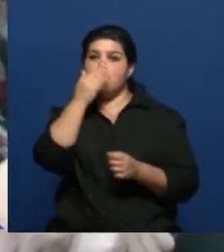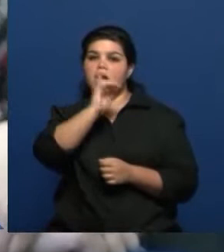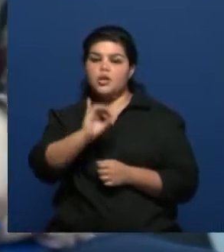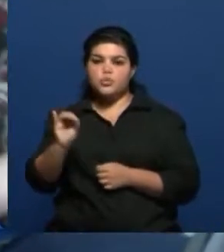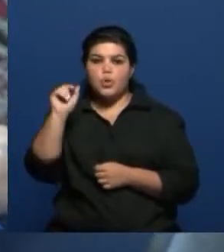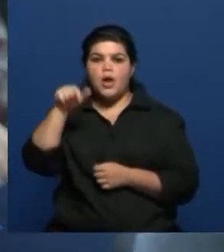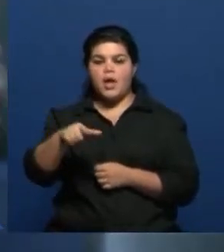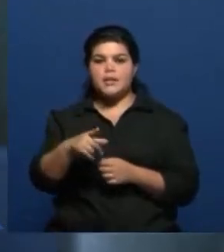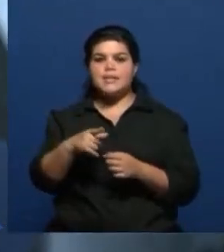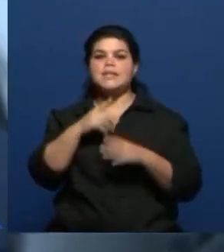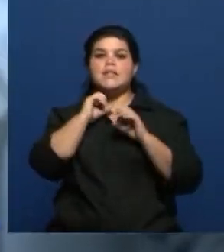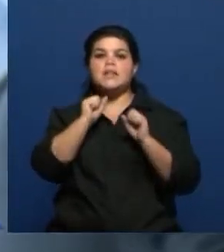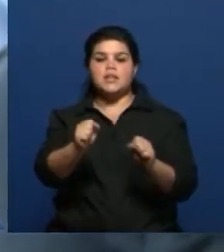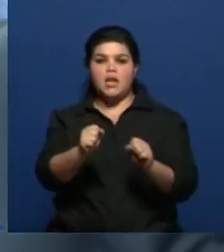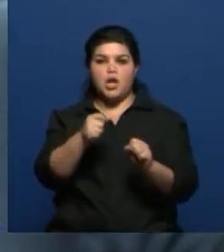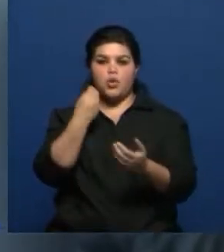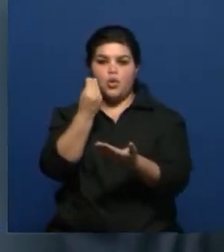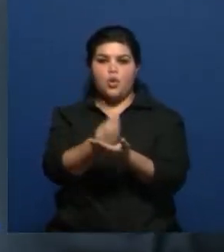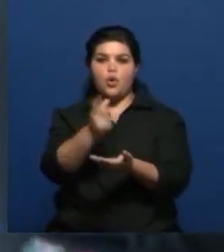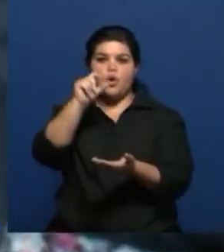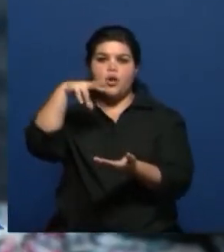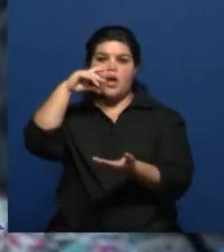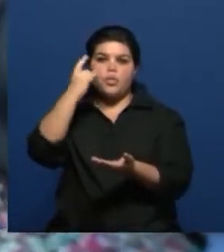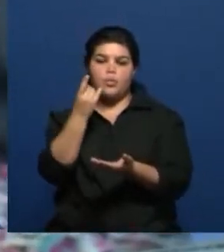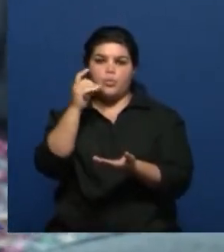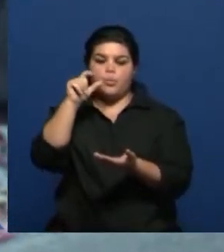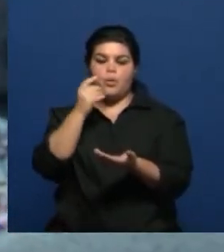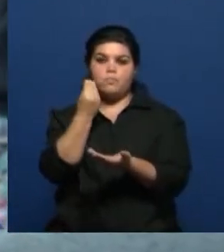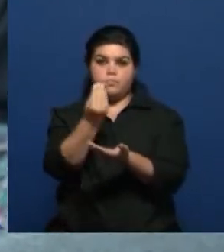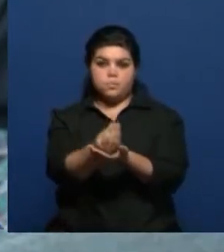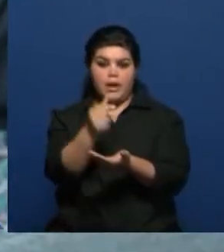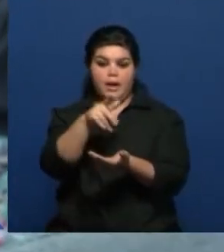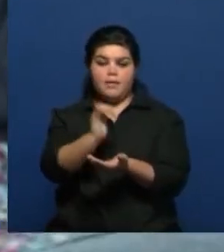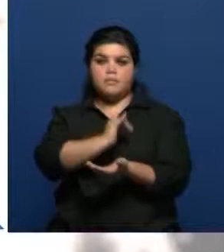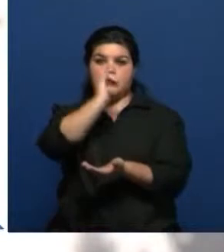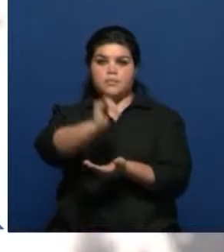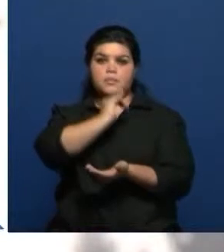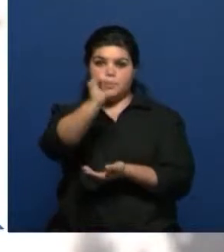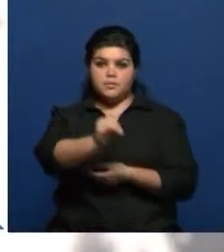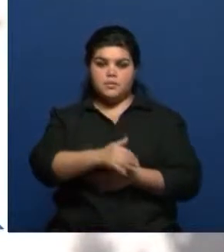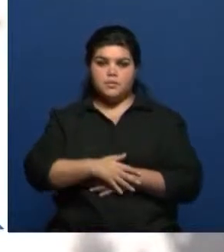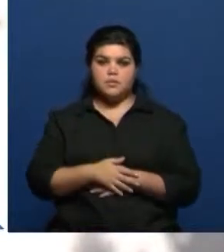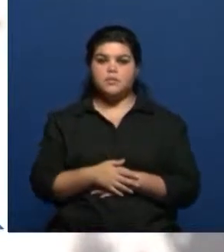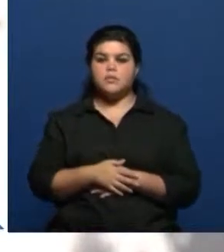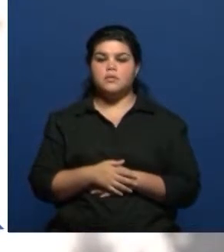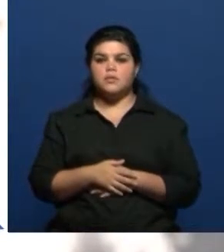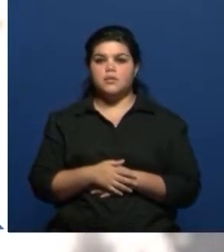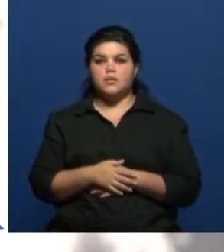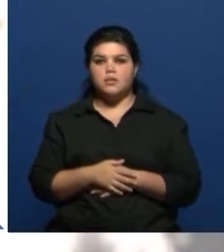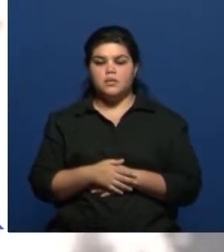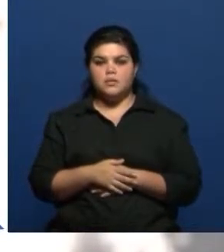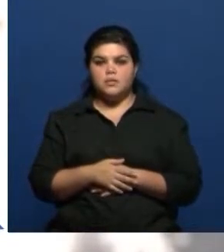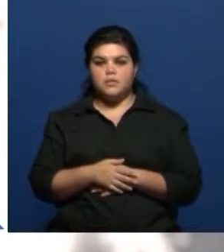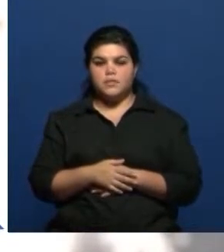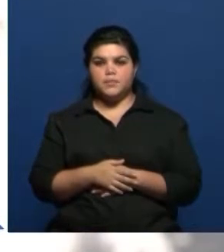general de la CONADU, Carlos de Feo, realizó frente a todas las